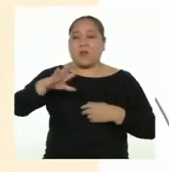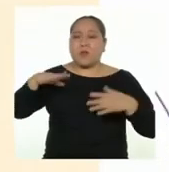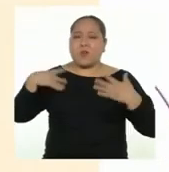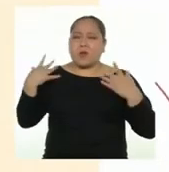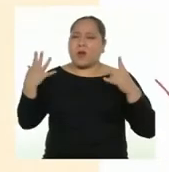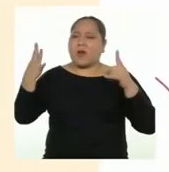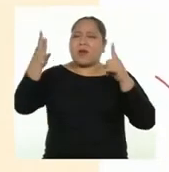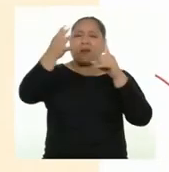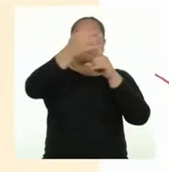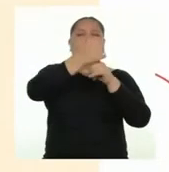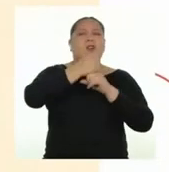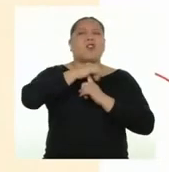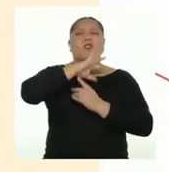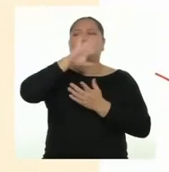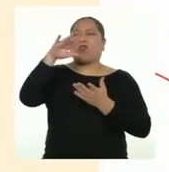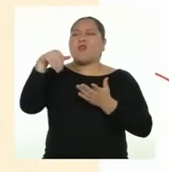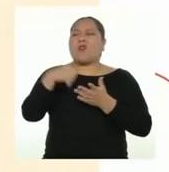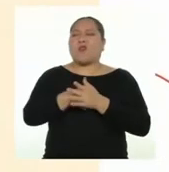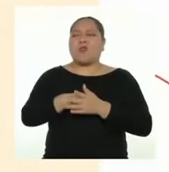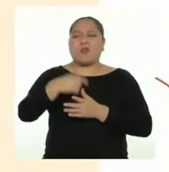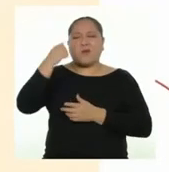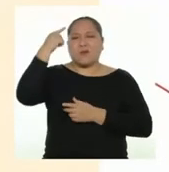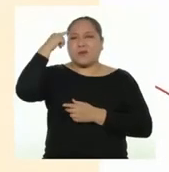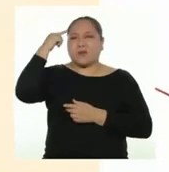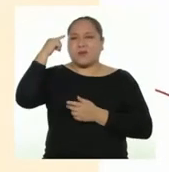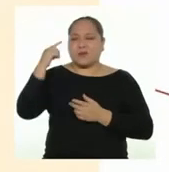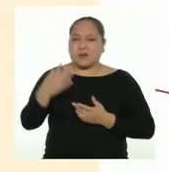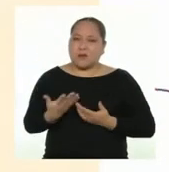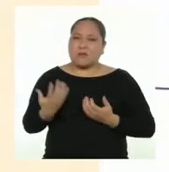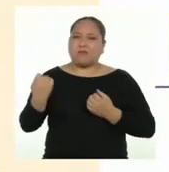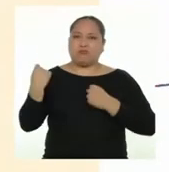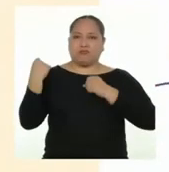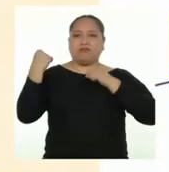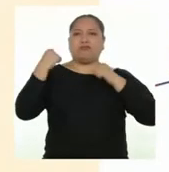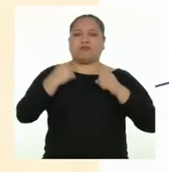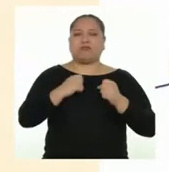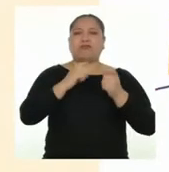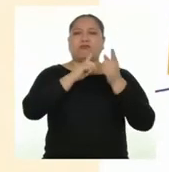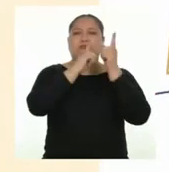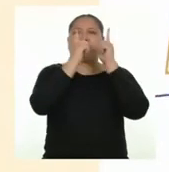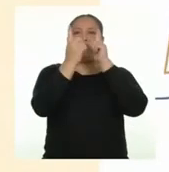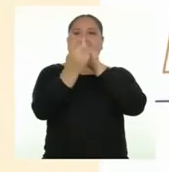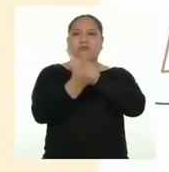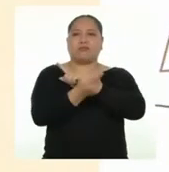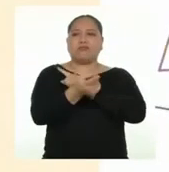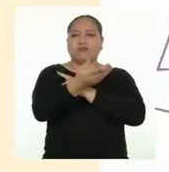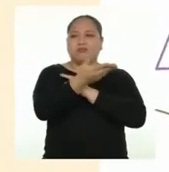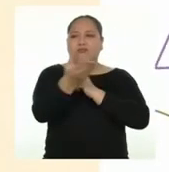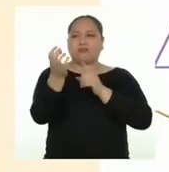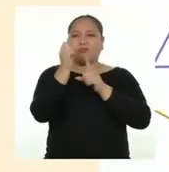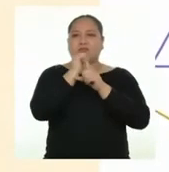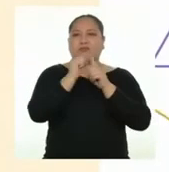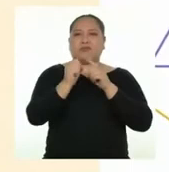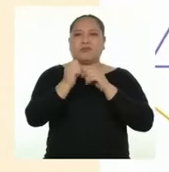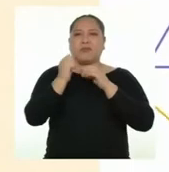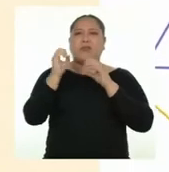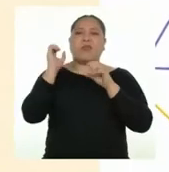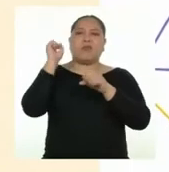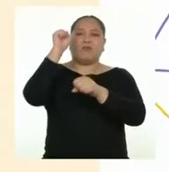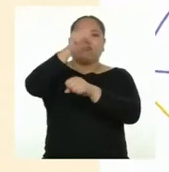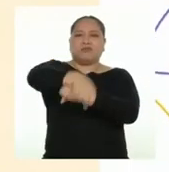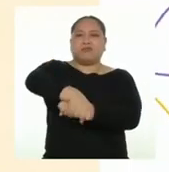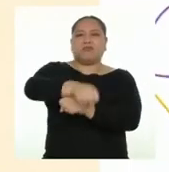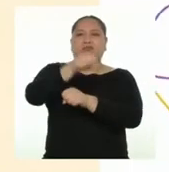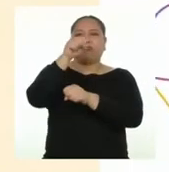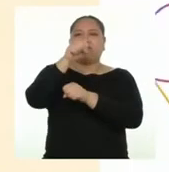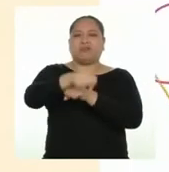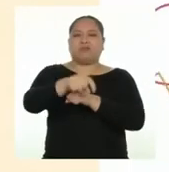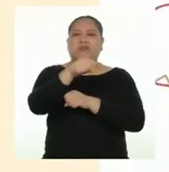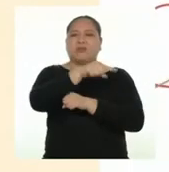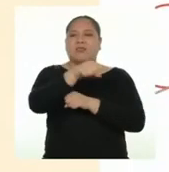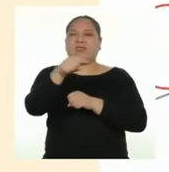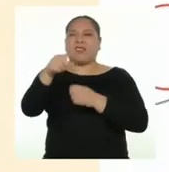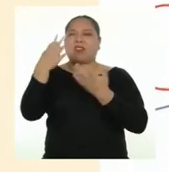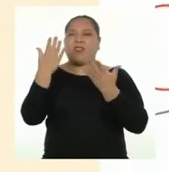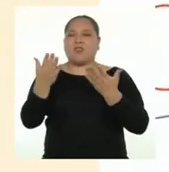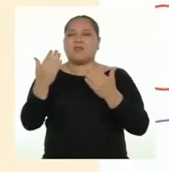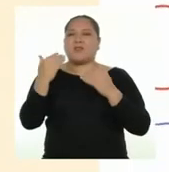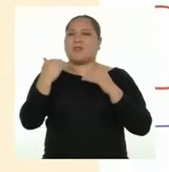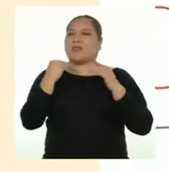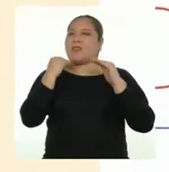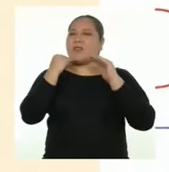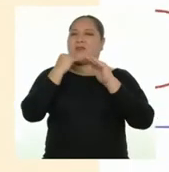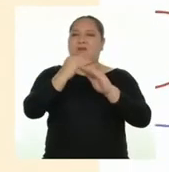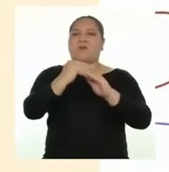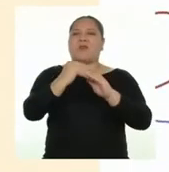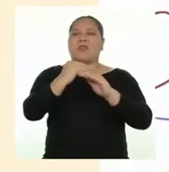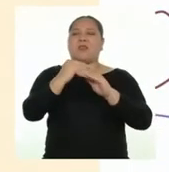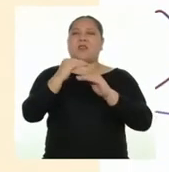todo lo que se propongan. Tienen el potencial para ser agentes de cambio en la sociedad y romper los límites que les impiden desarrollar todas